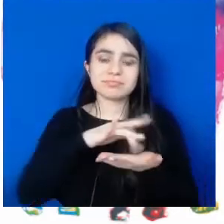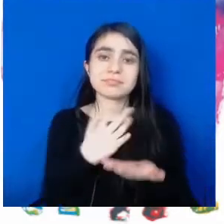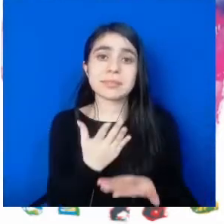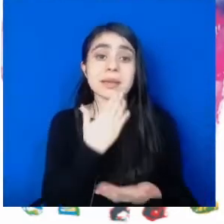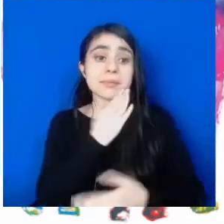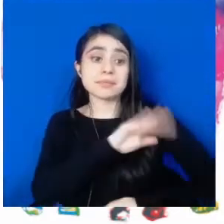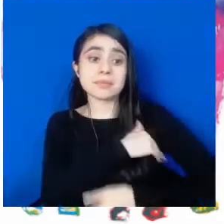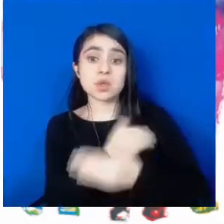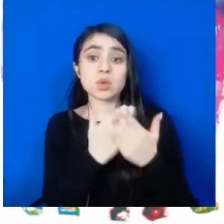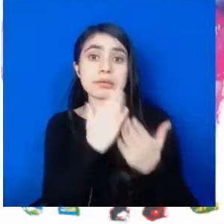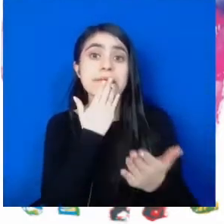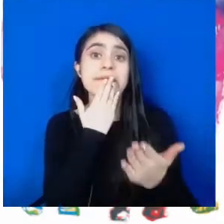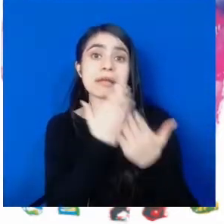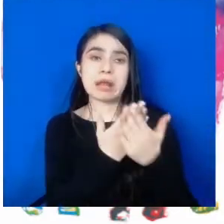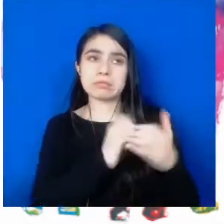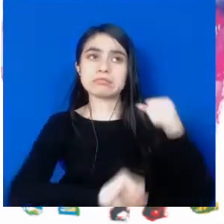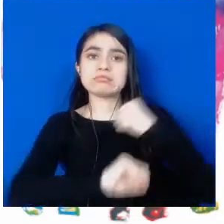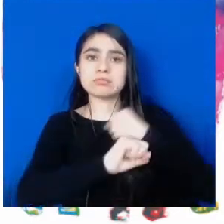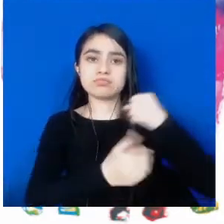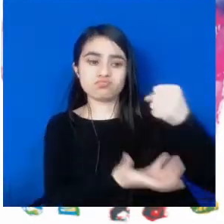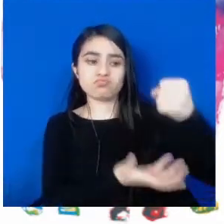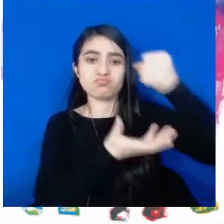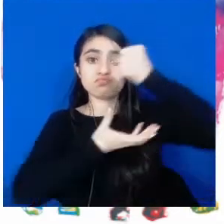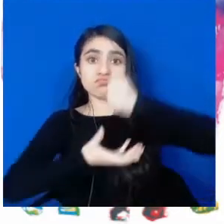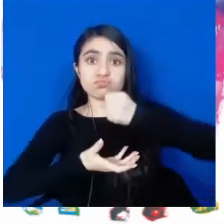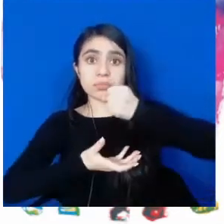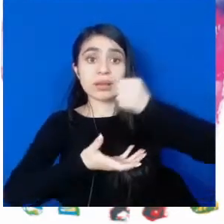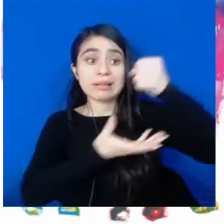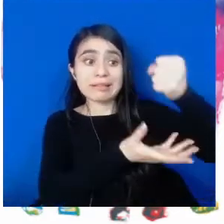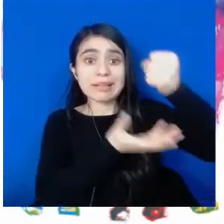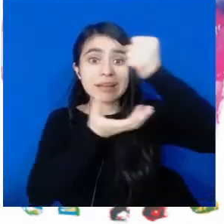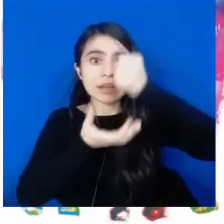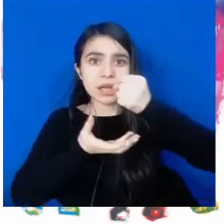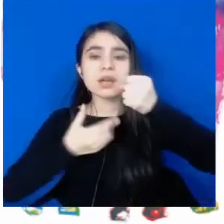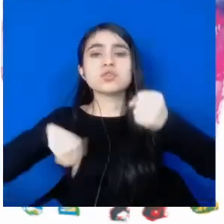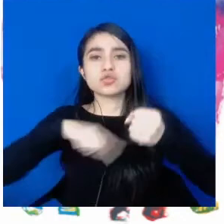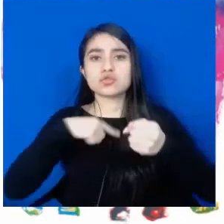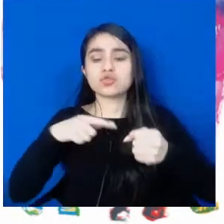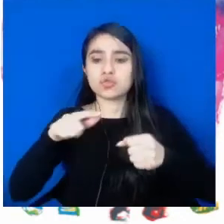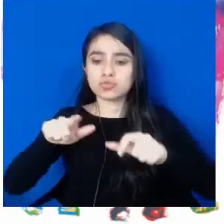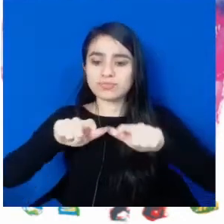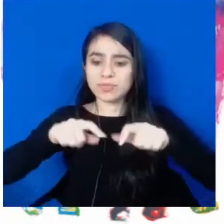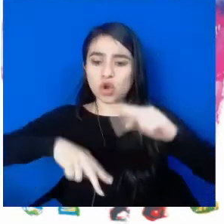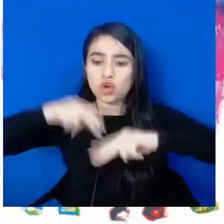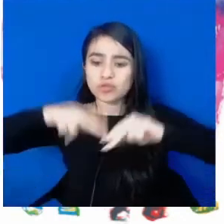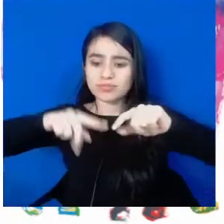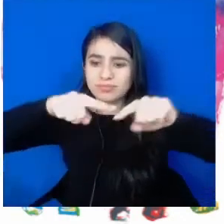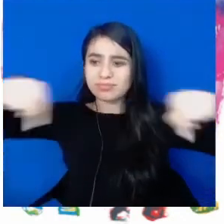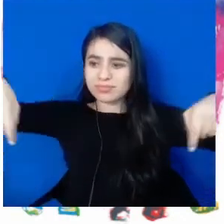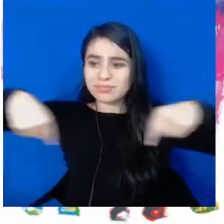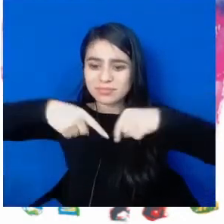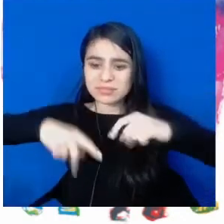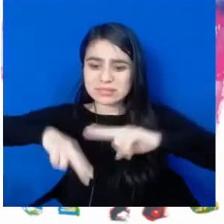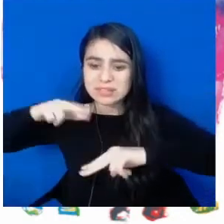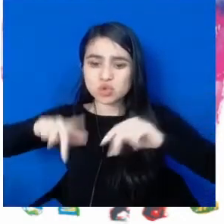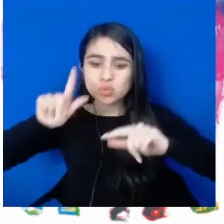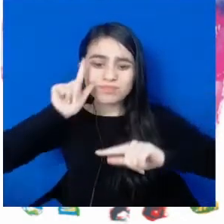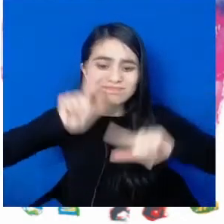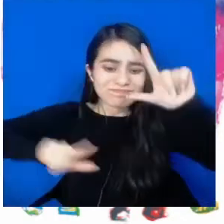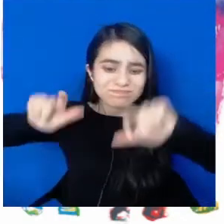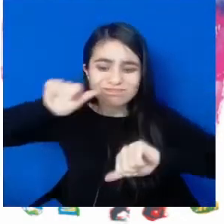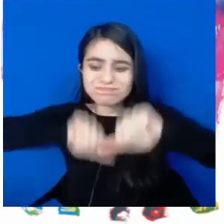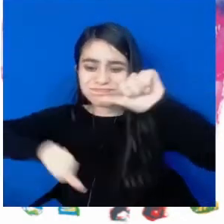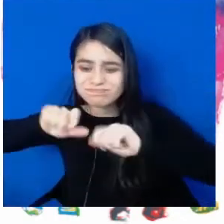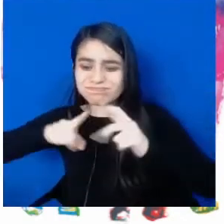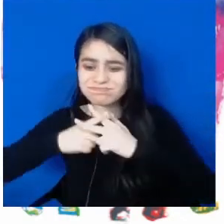al asignarnos unos recursos, pues logramos ampliar los laboratorios para los programas tecnológicos. Hemos